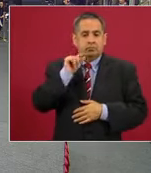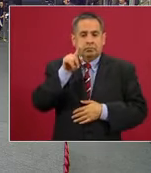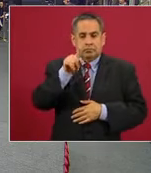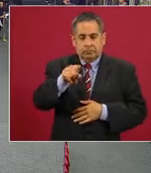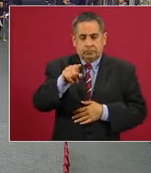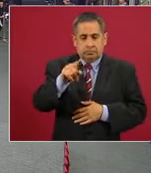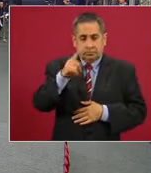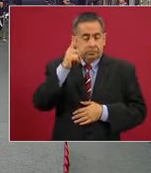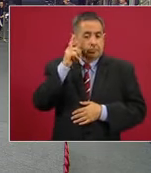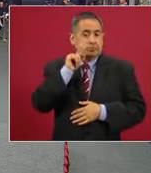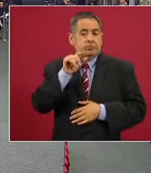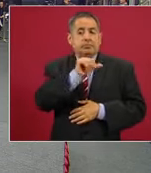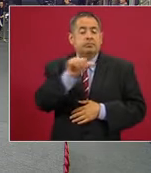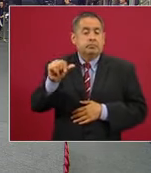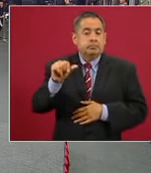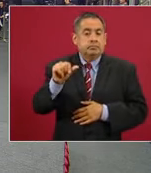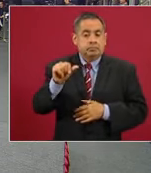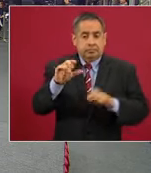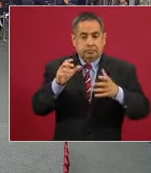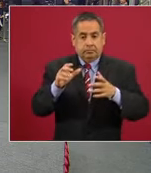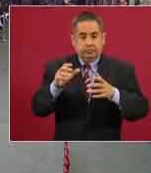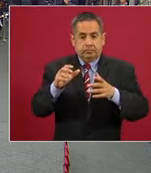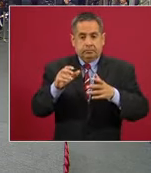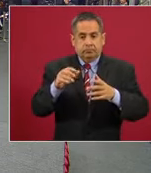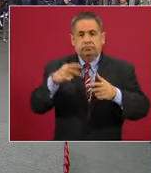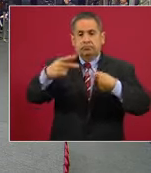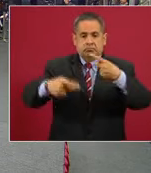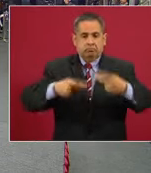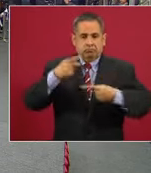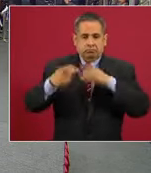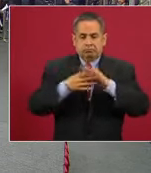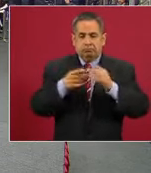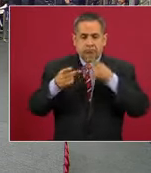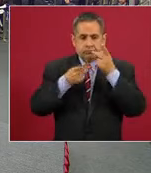sólo ustedes van a hablar